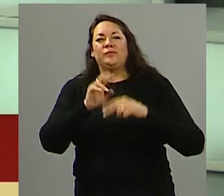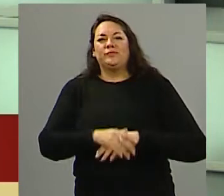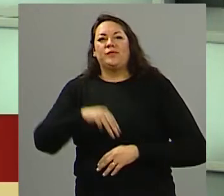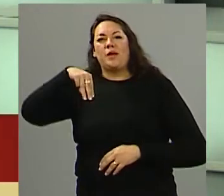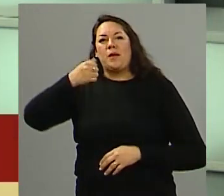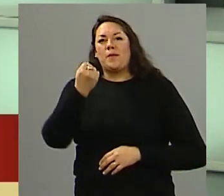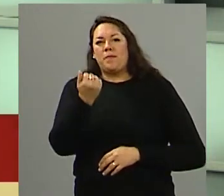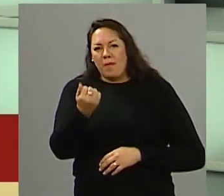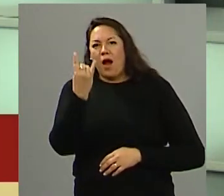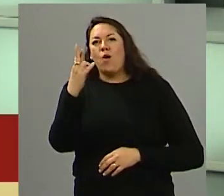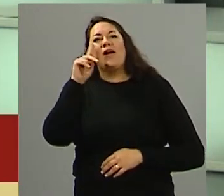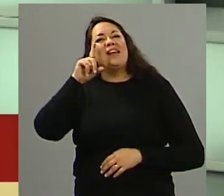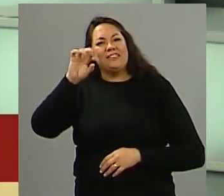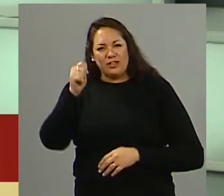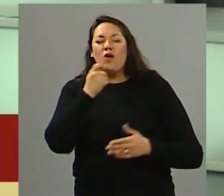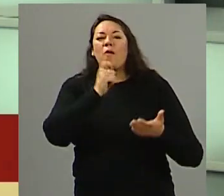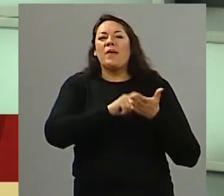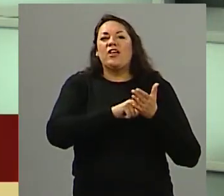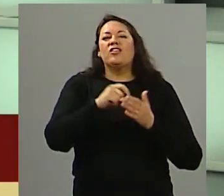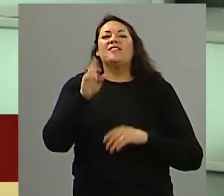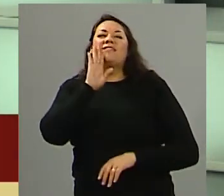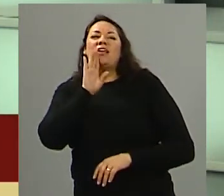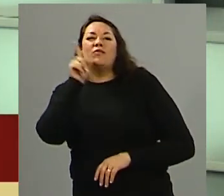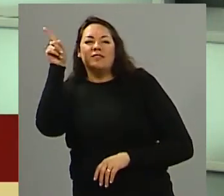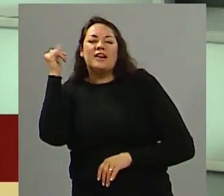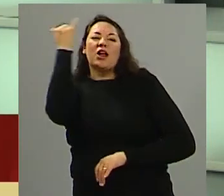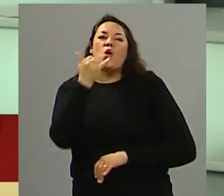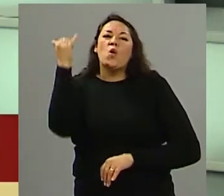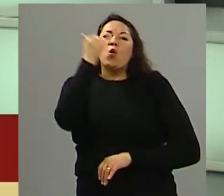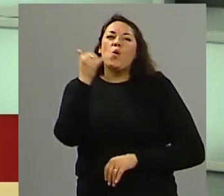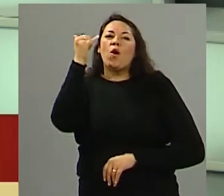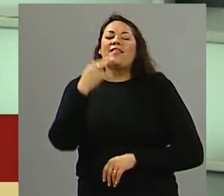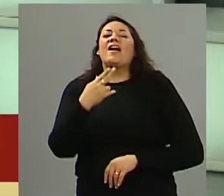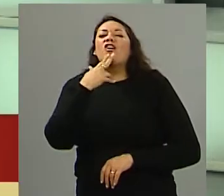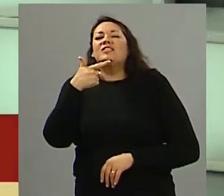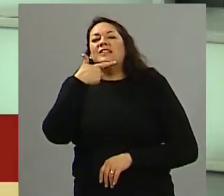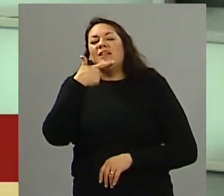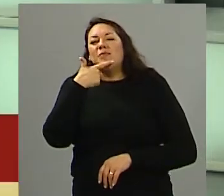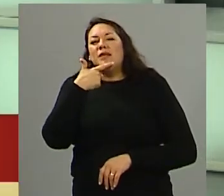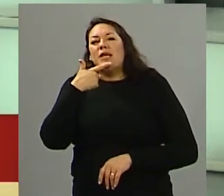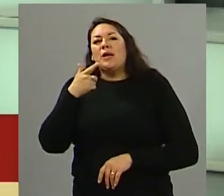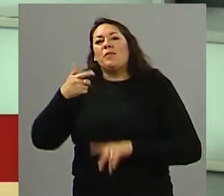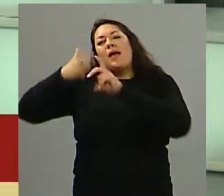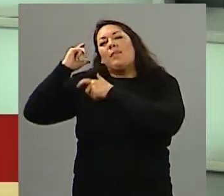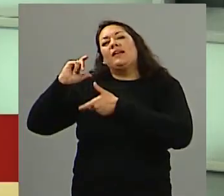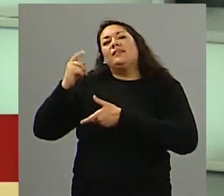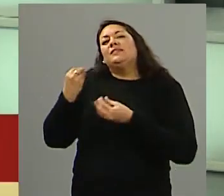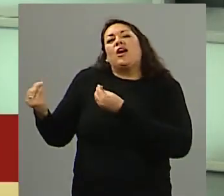Zavalza, periodista desde Estados Unidos, bueno, haciendo referencia a este 11 de septiembre, 22 años,